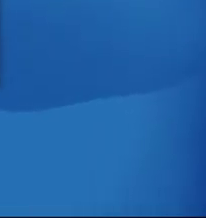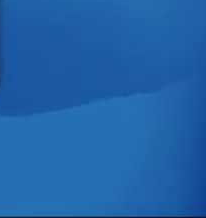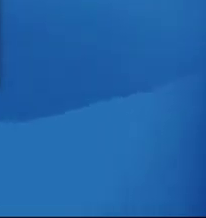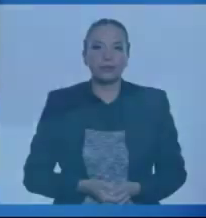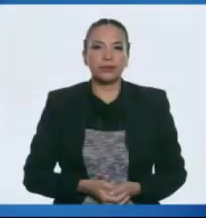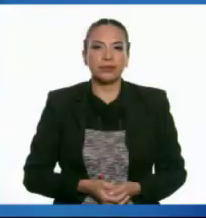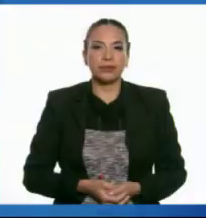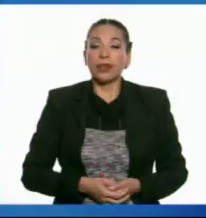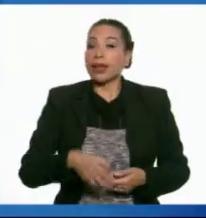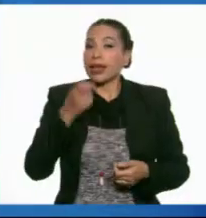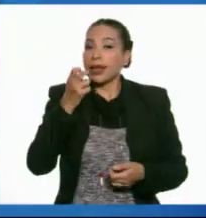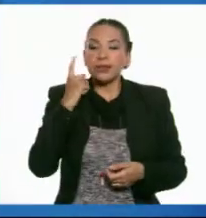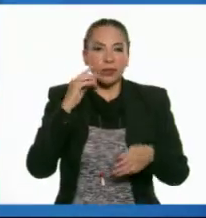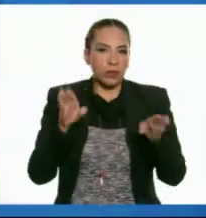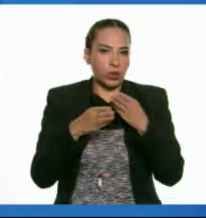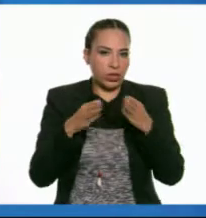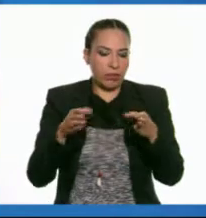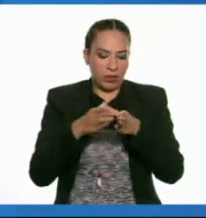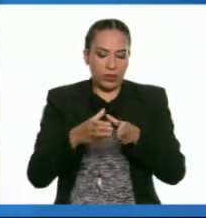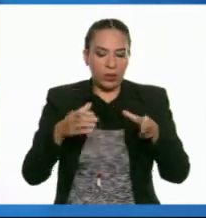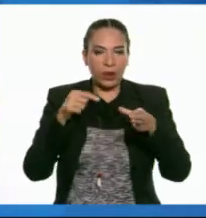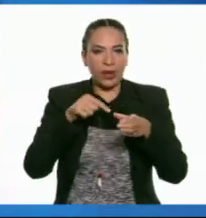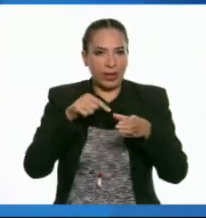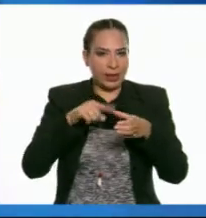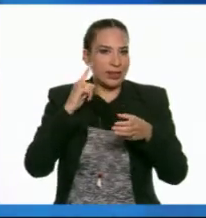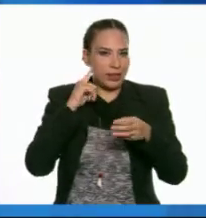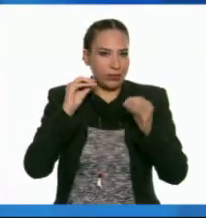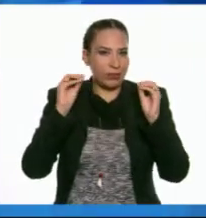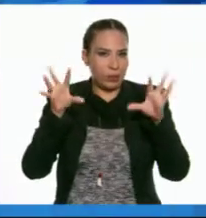Ese es el movimiento del cono de la bocina.